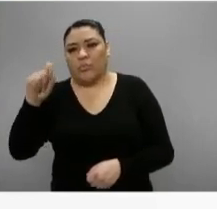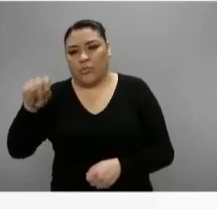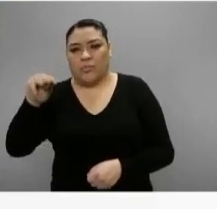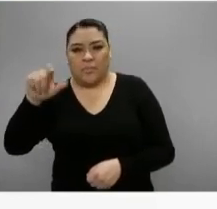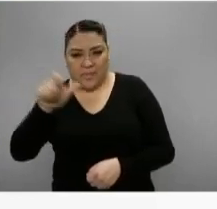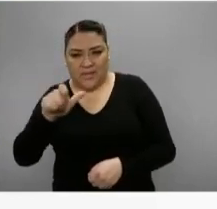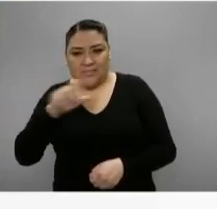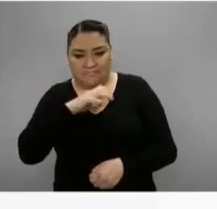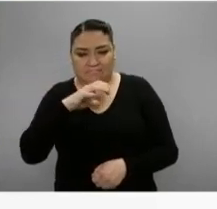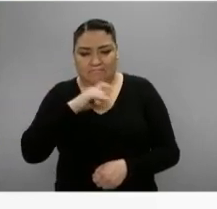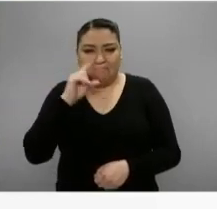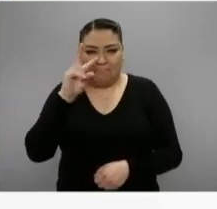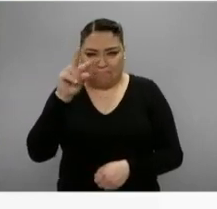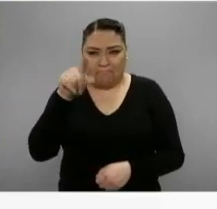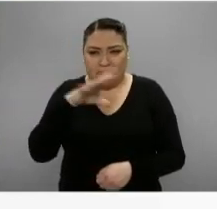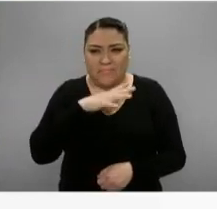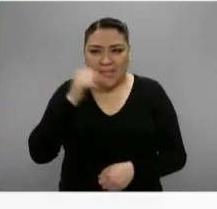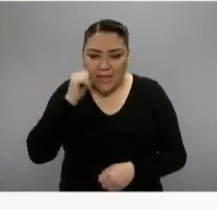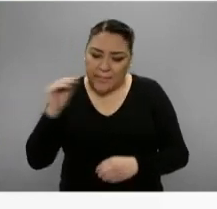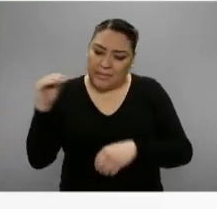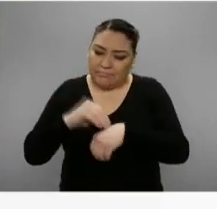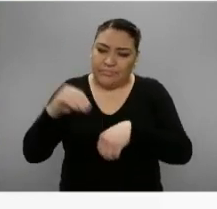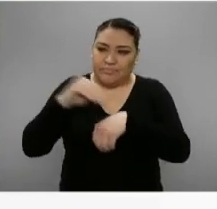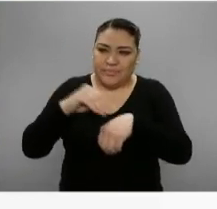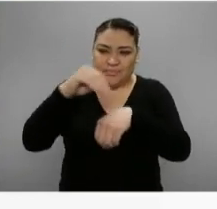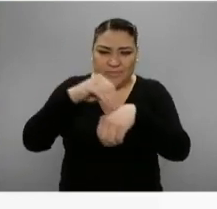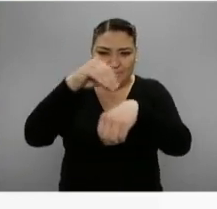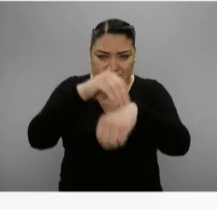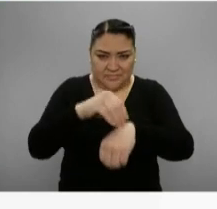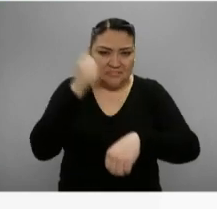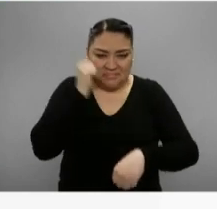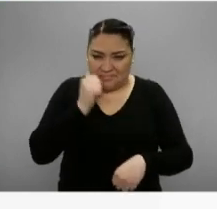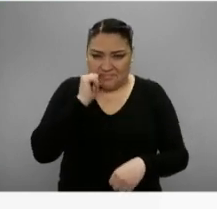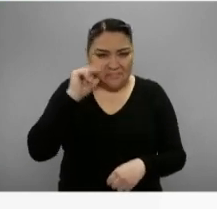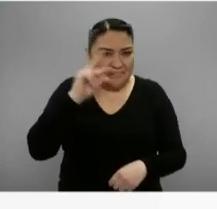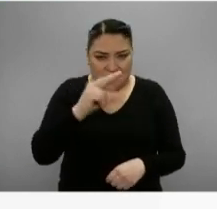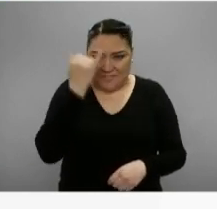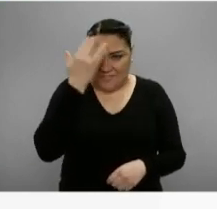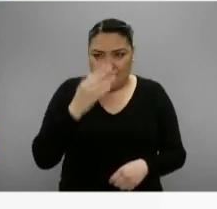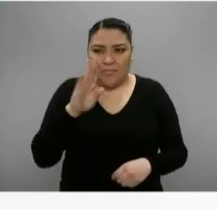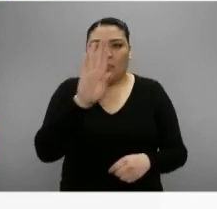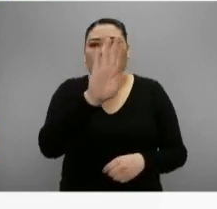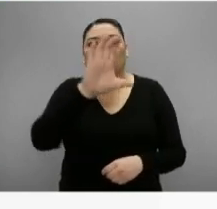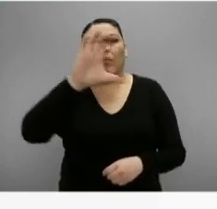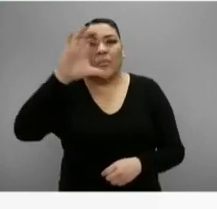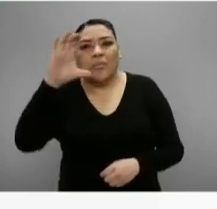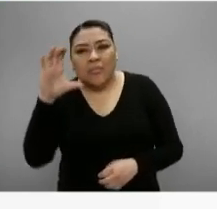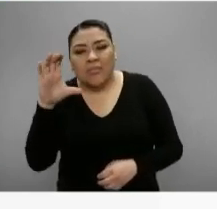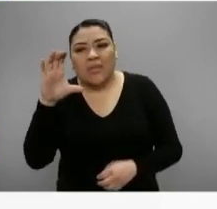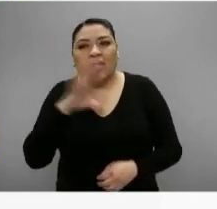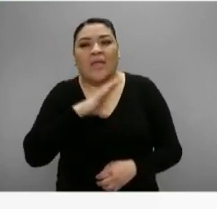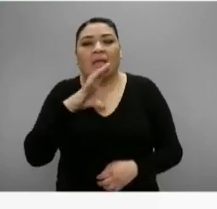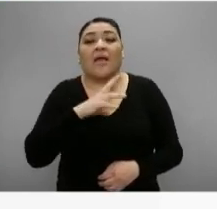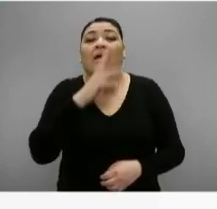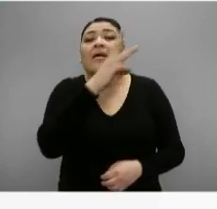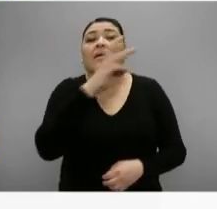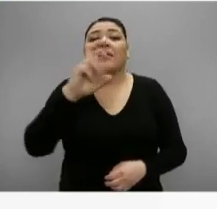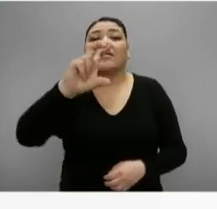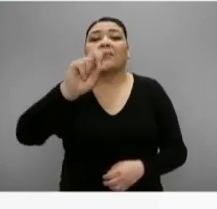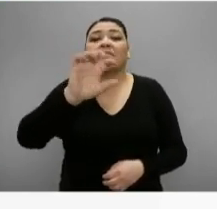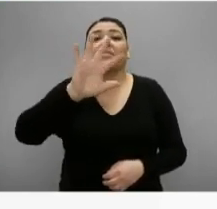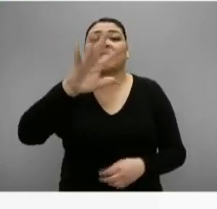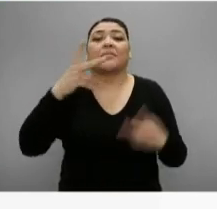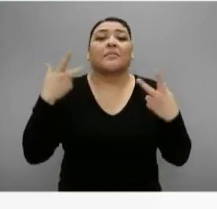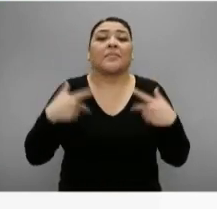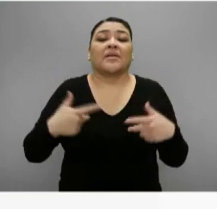actualiza, pues aparece Álvaro, Baja California, con 335